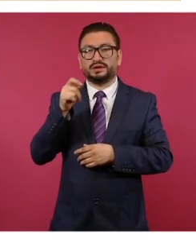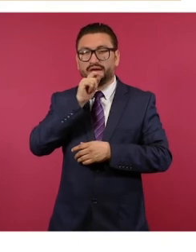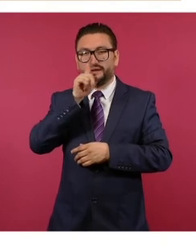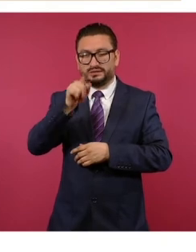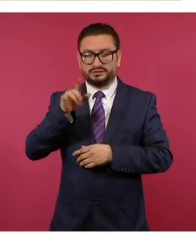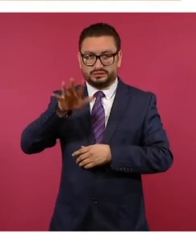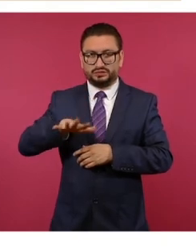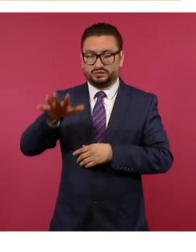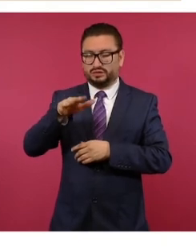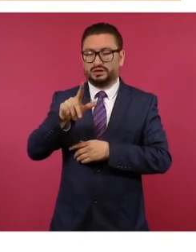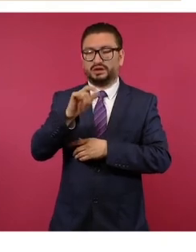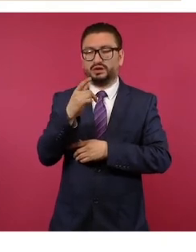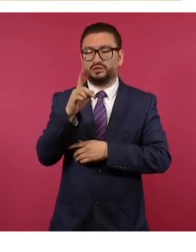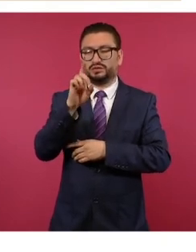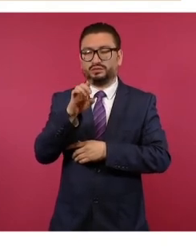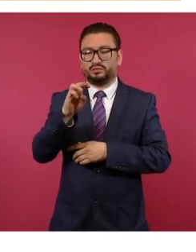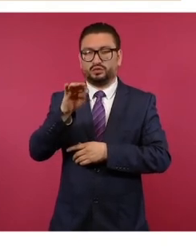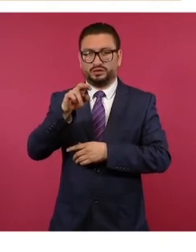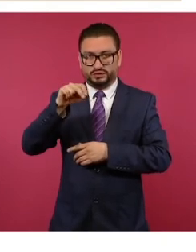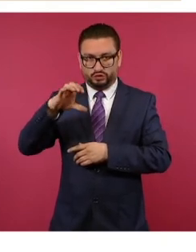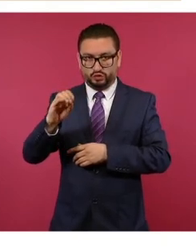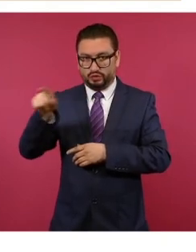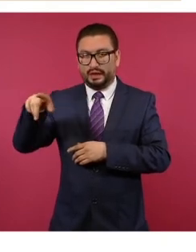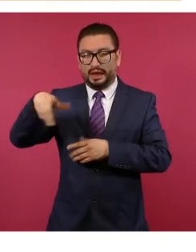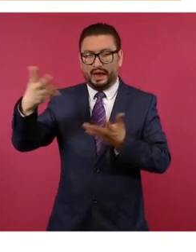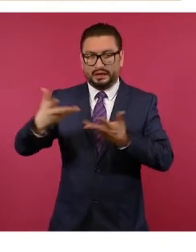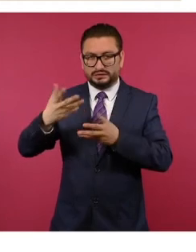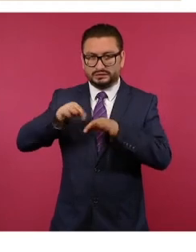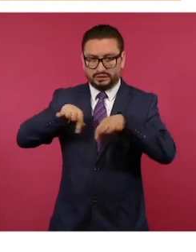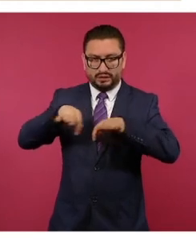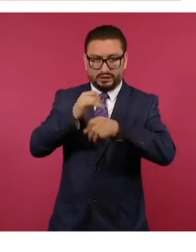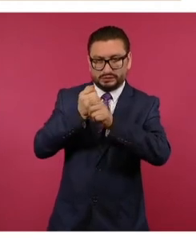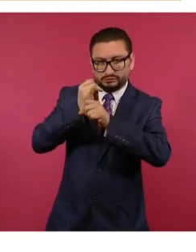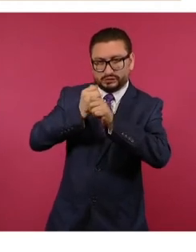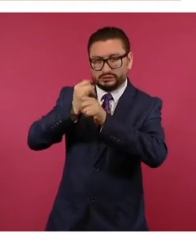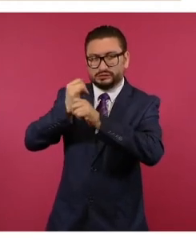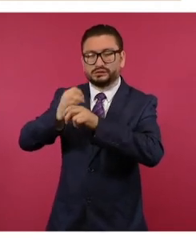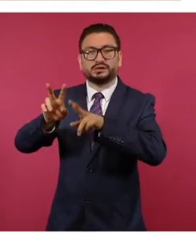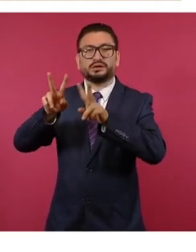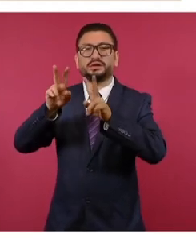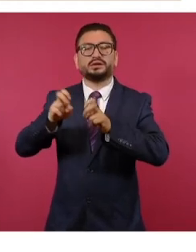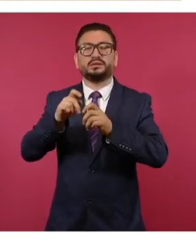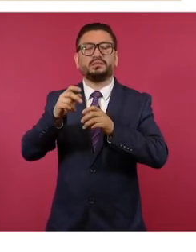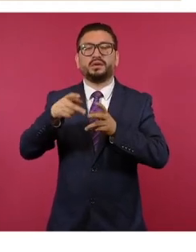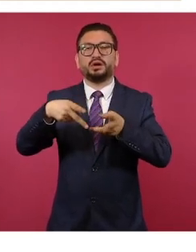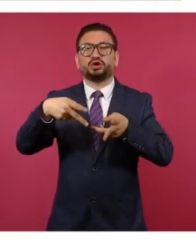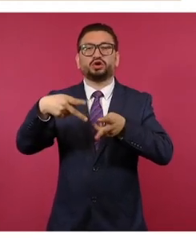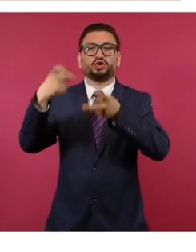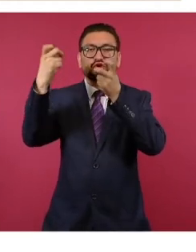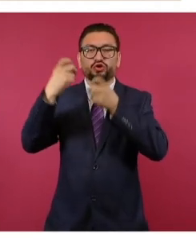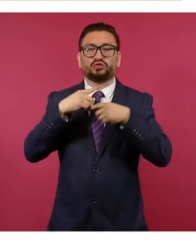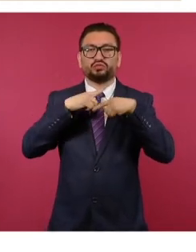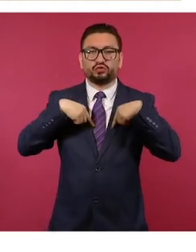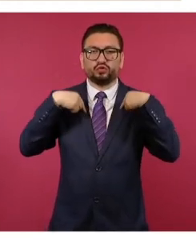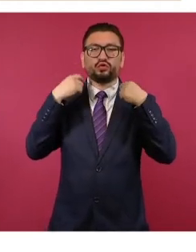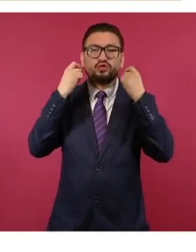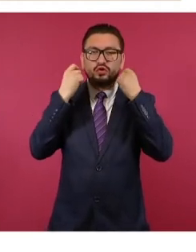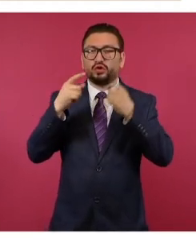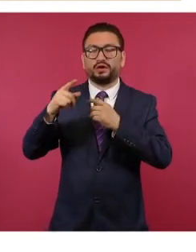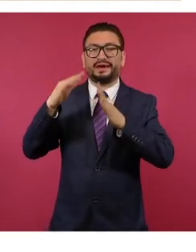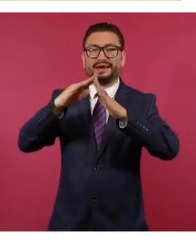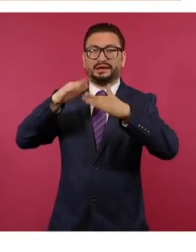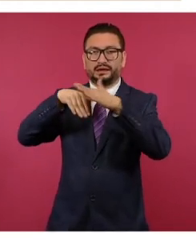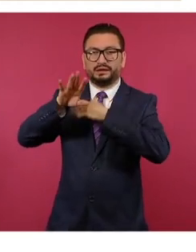de Lagos de Moreno, se encontraban realizando unas investigaciones relacionadas con el robo de joyas a una casa habitación